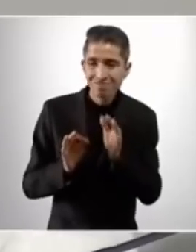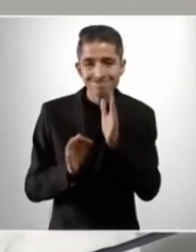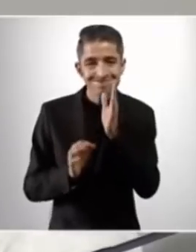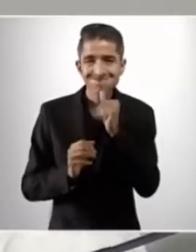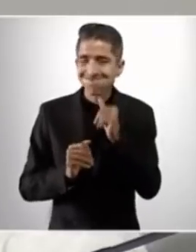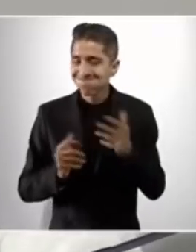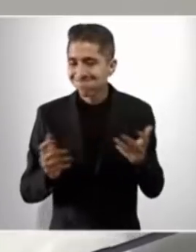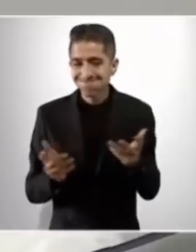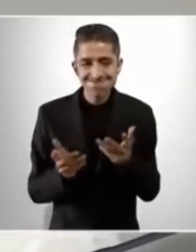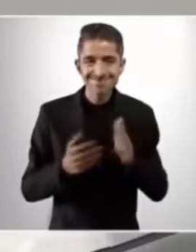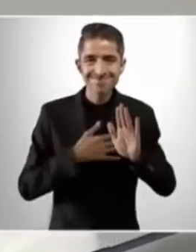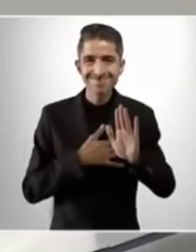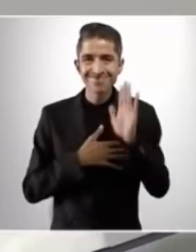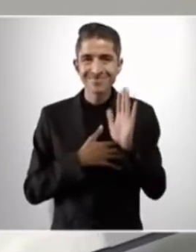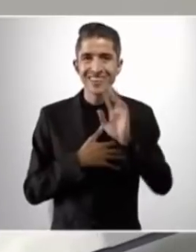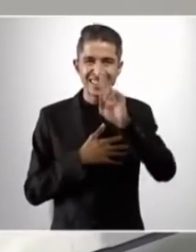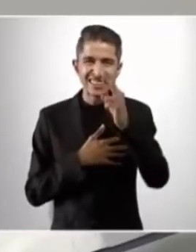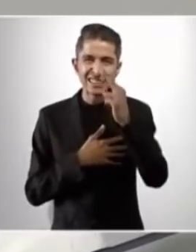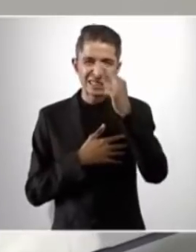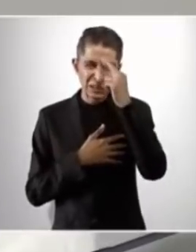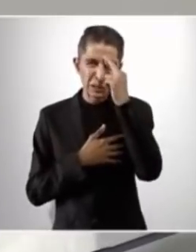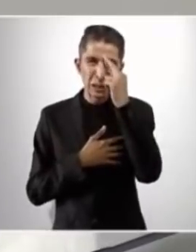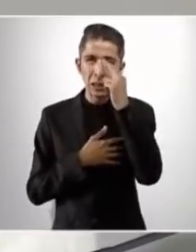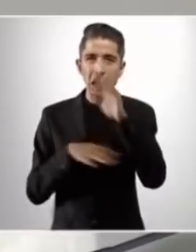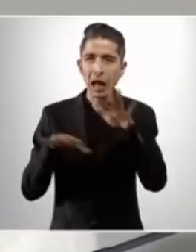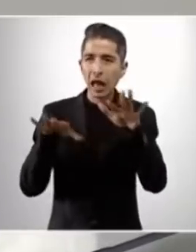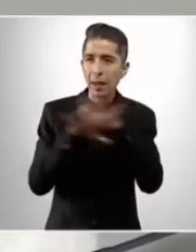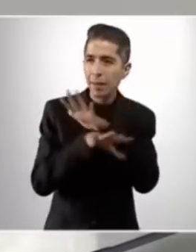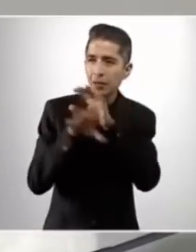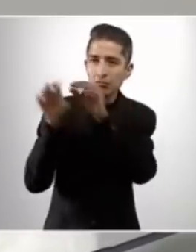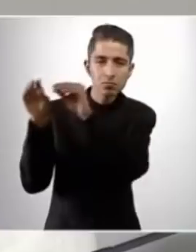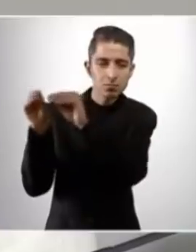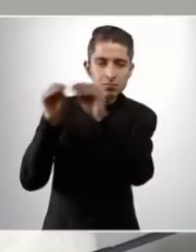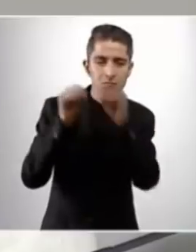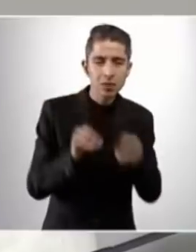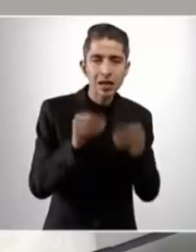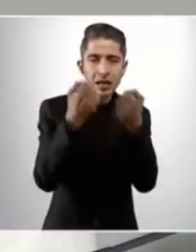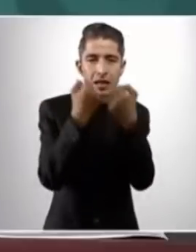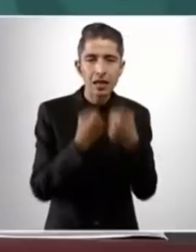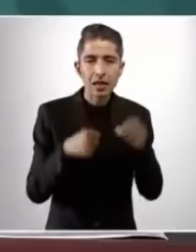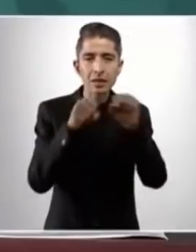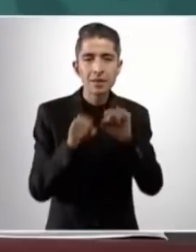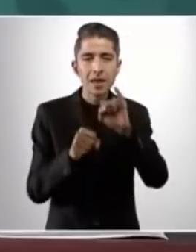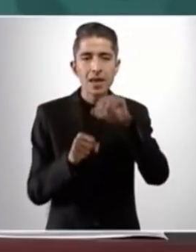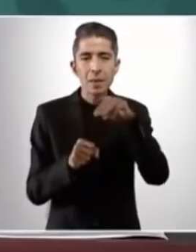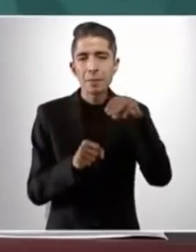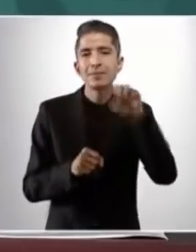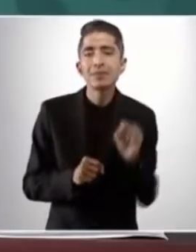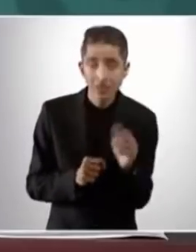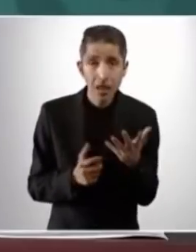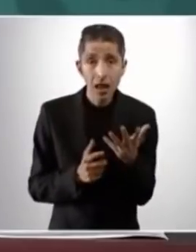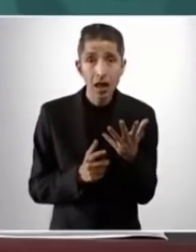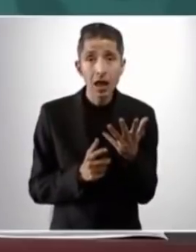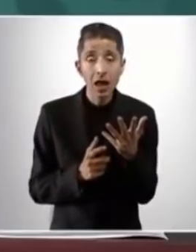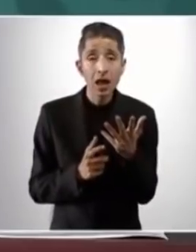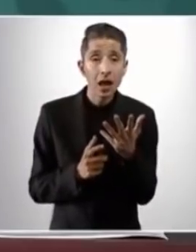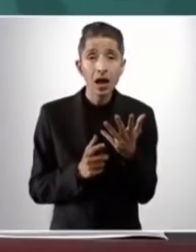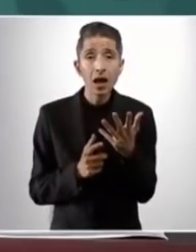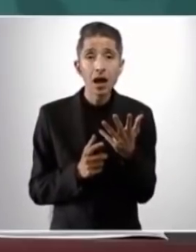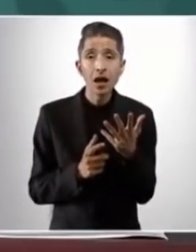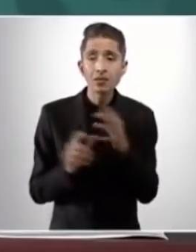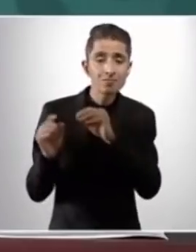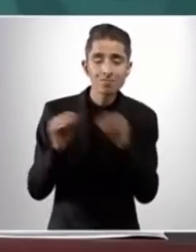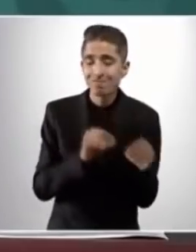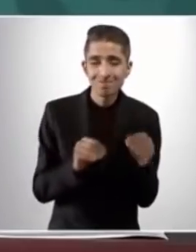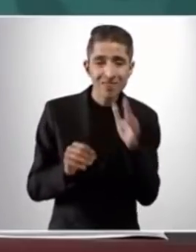de trasladar al Instituto Mexicano del Seguro Social a Morelia, pero ya